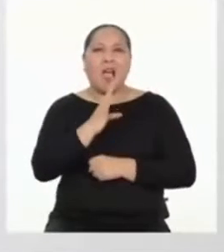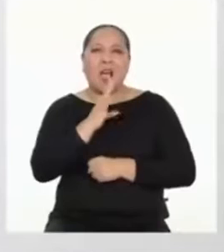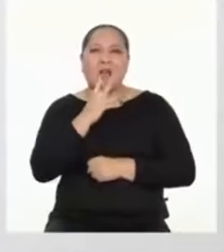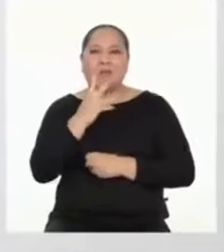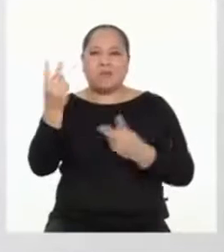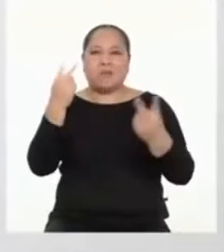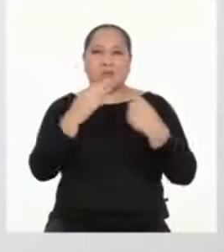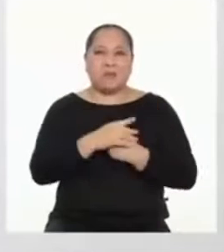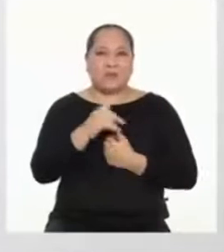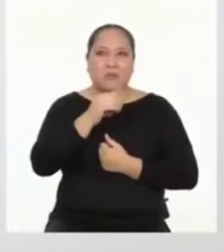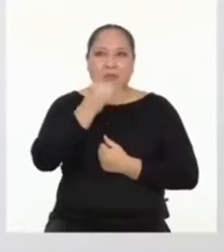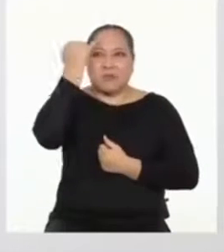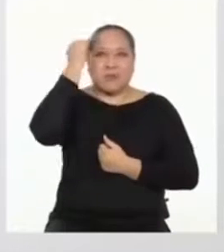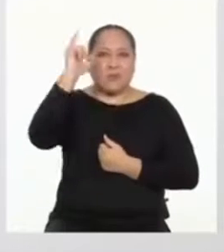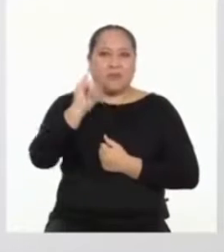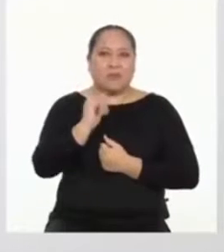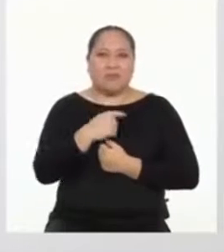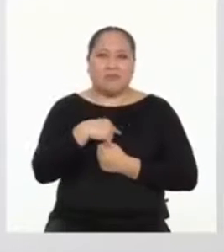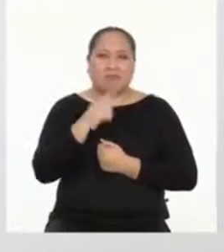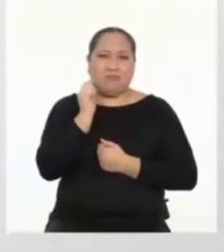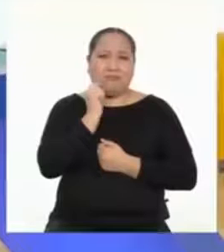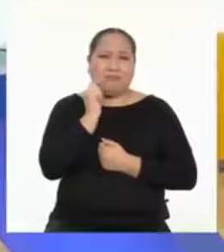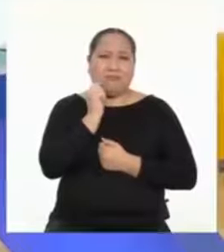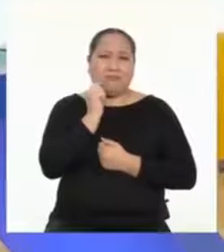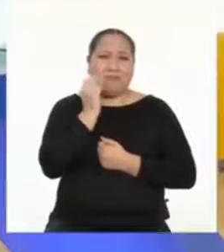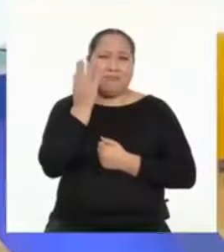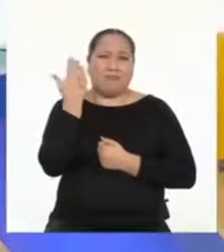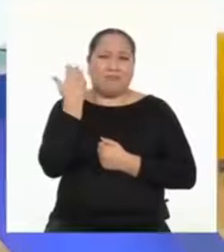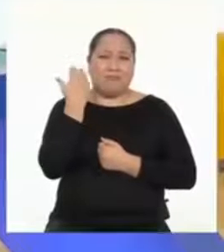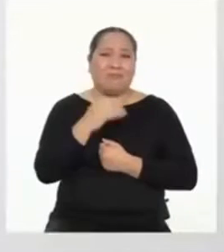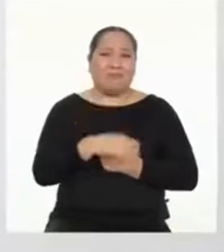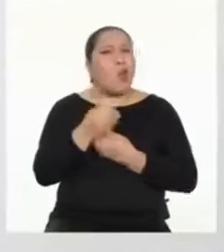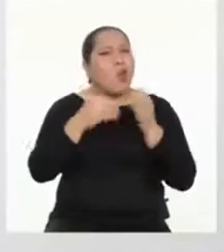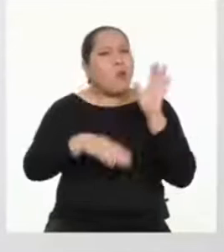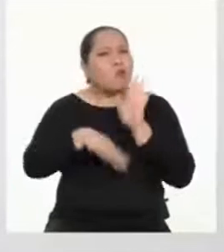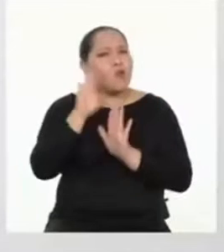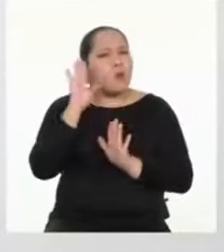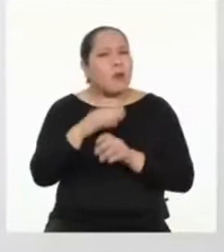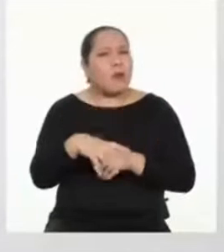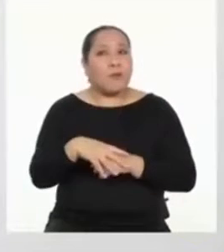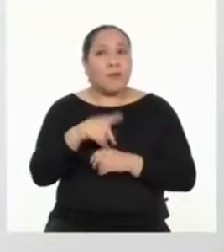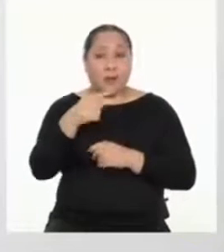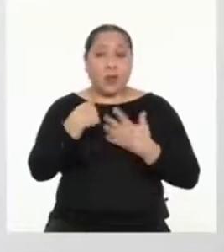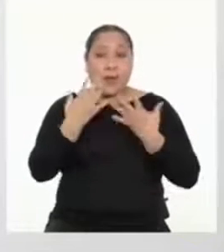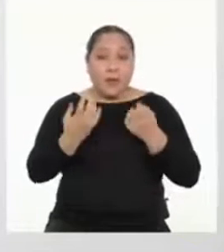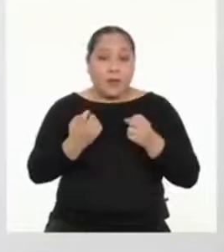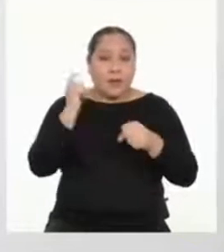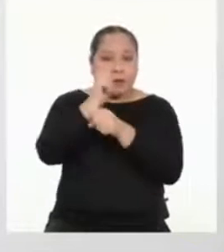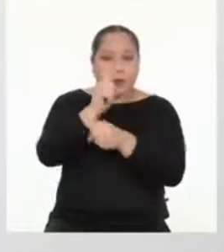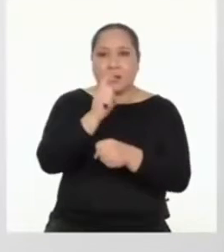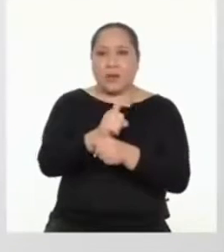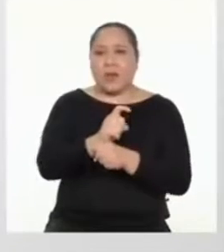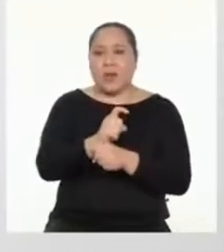público, pero no se pueden imaginar lo tímido que era antes. ¿Y cómo lo superó? Lo que más quería era enseñar